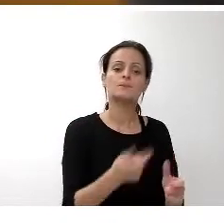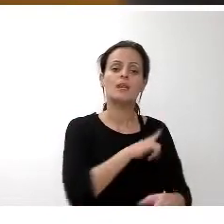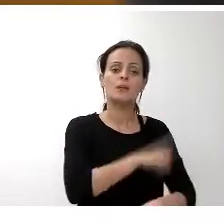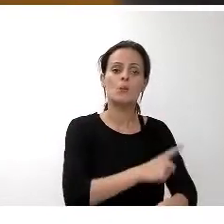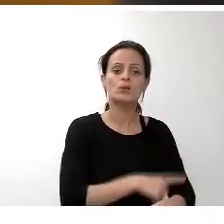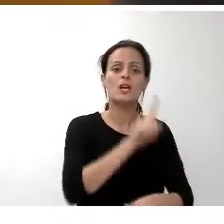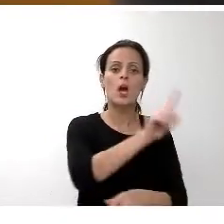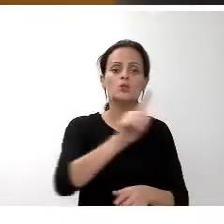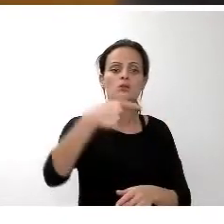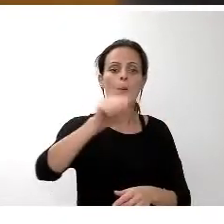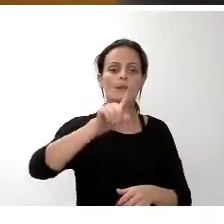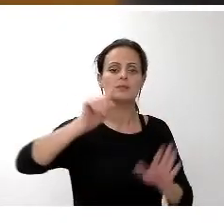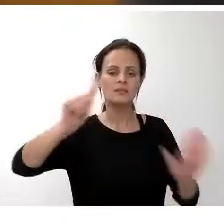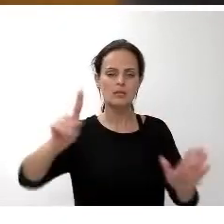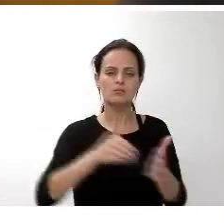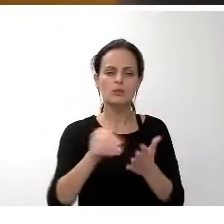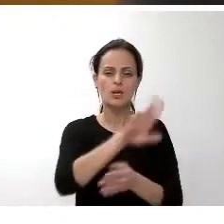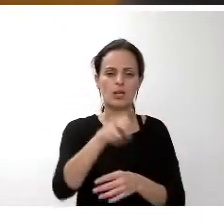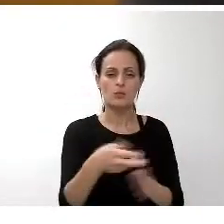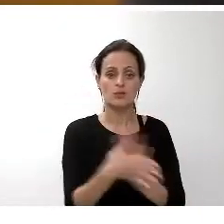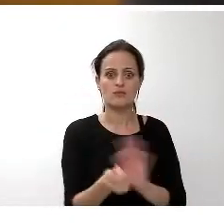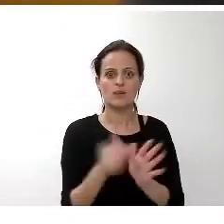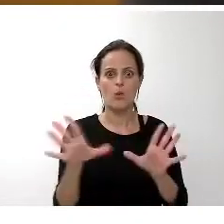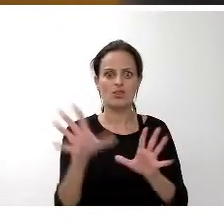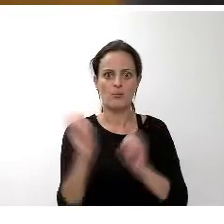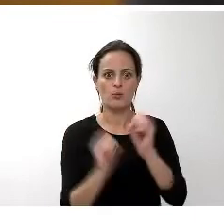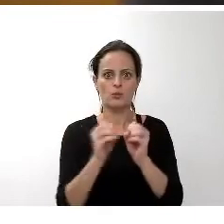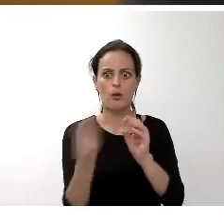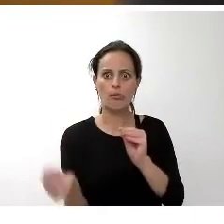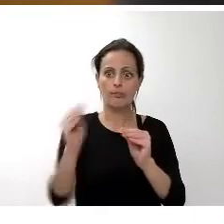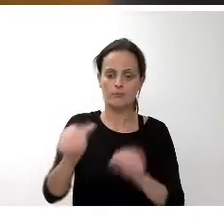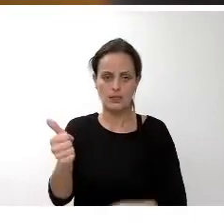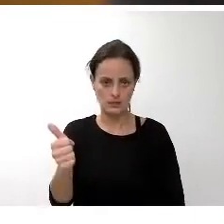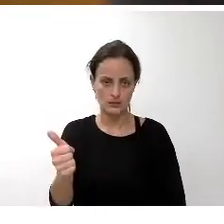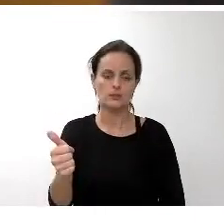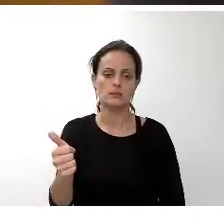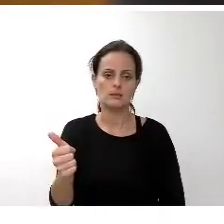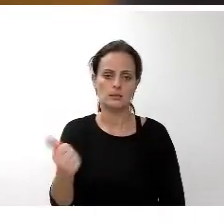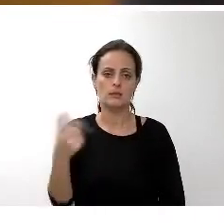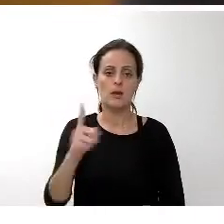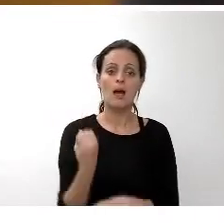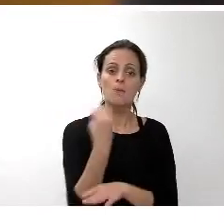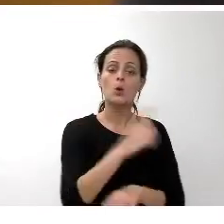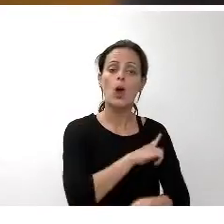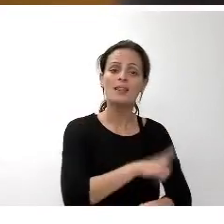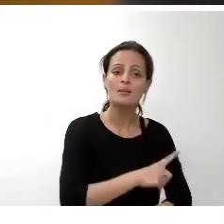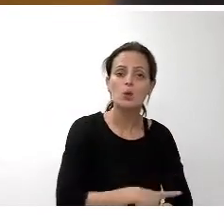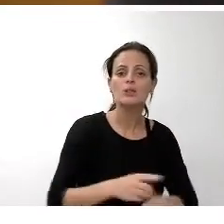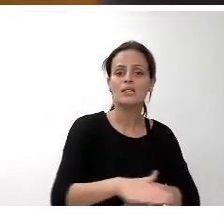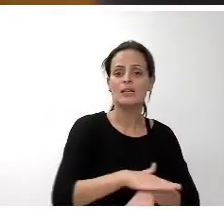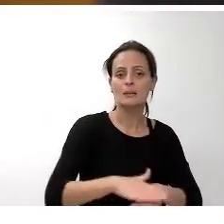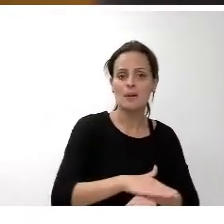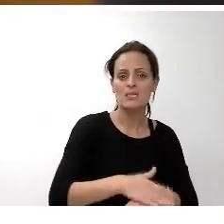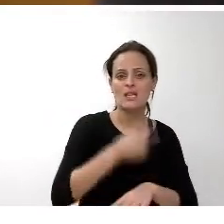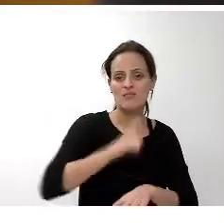una cifra que supone un incremento de más de 10 por ciento el apoyo al deporte base y federado asciende a 1